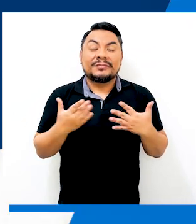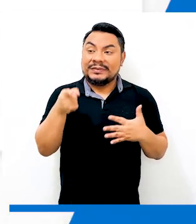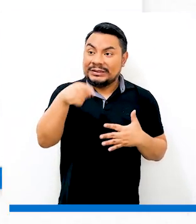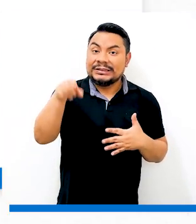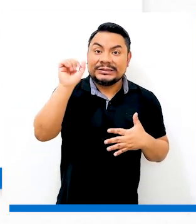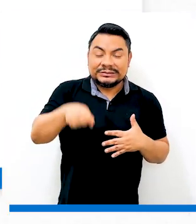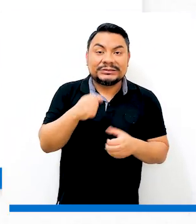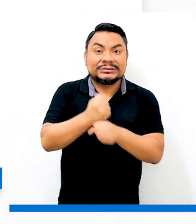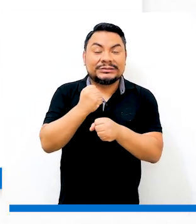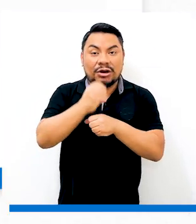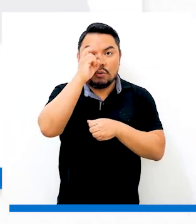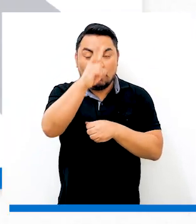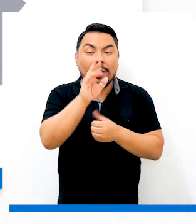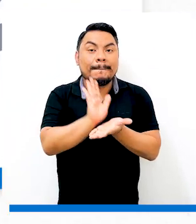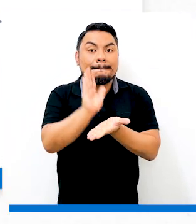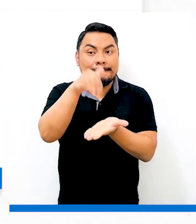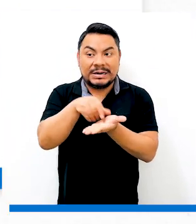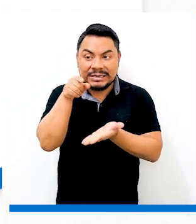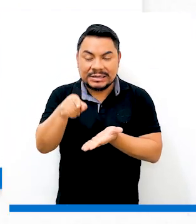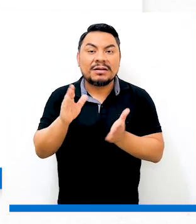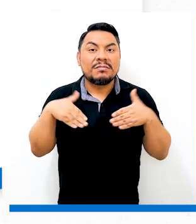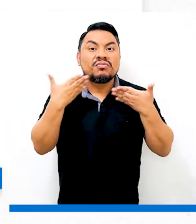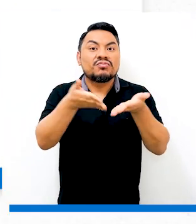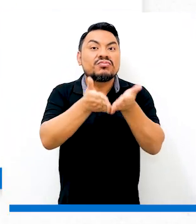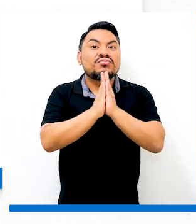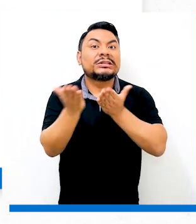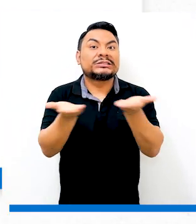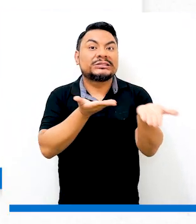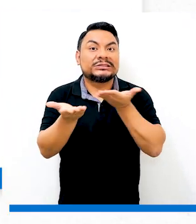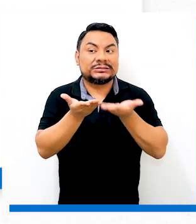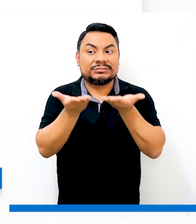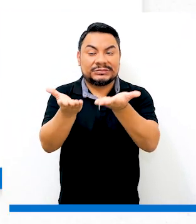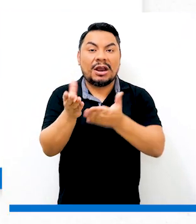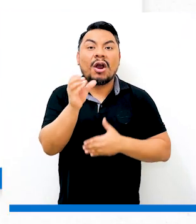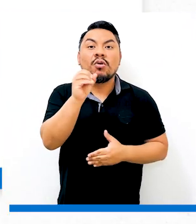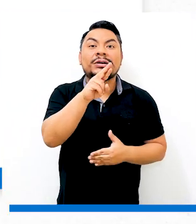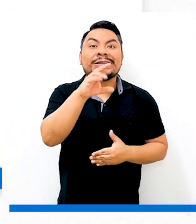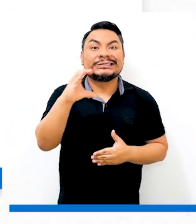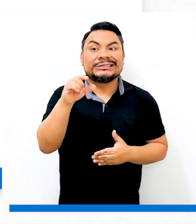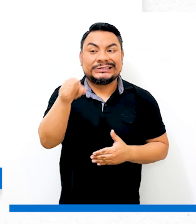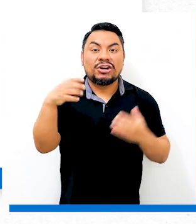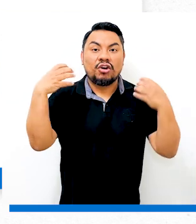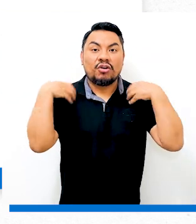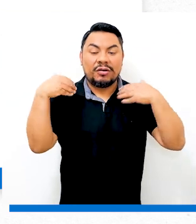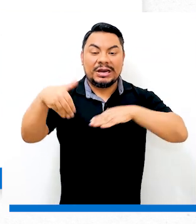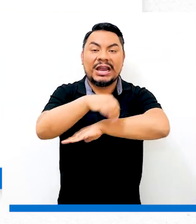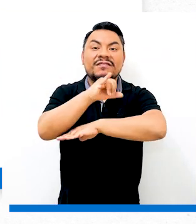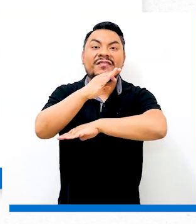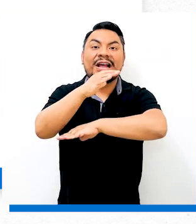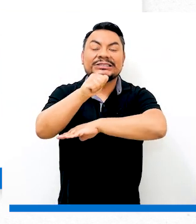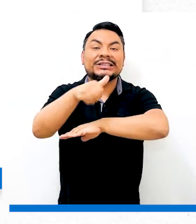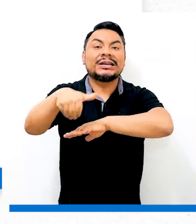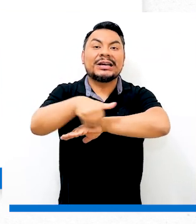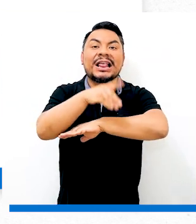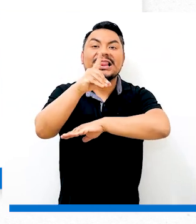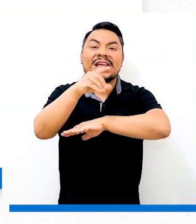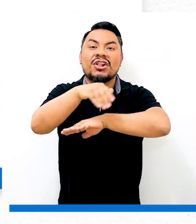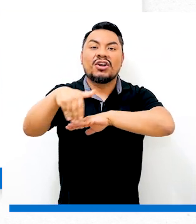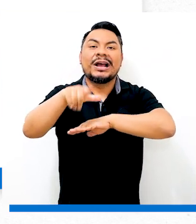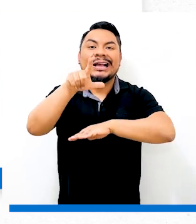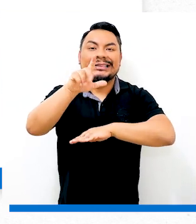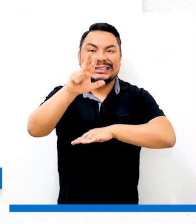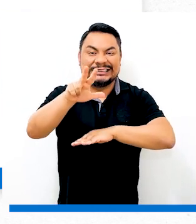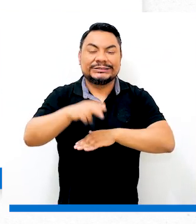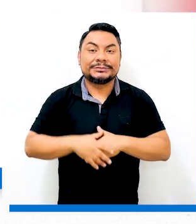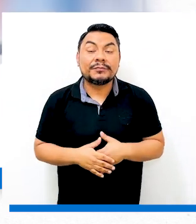Si vive en las regiones de Cusco o Madre de Dios puede solicitar los servicios que ofrece la ORC en la avenida Infancia Manzana B,